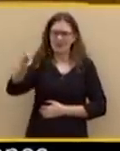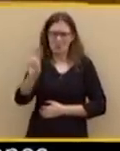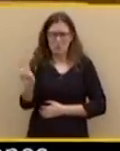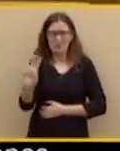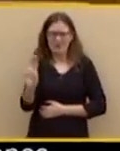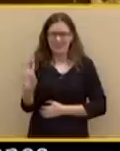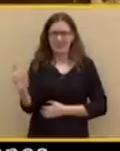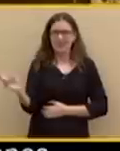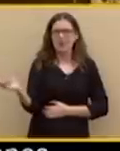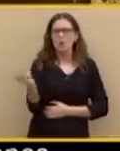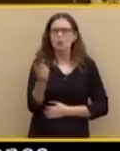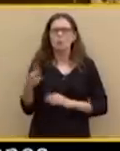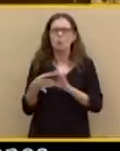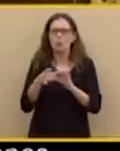Borgoña.